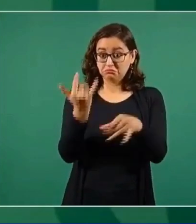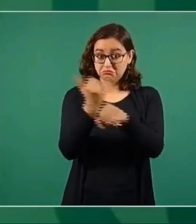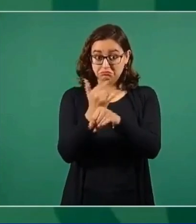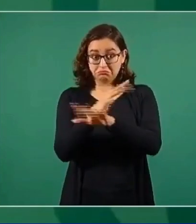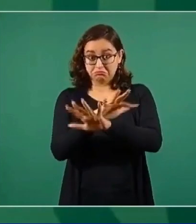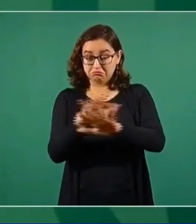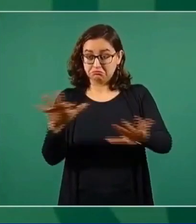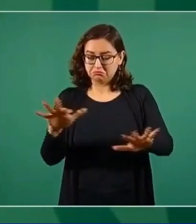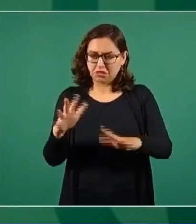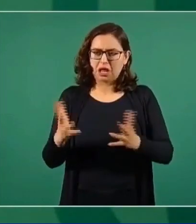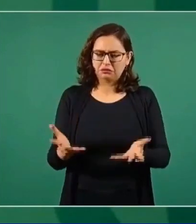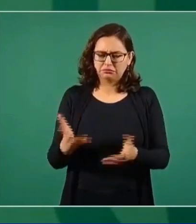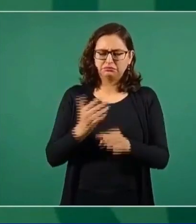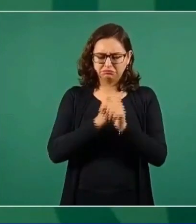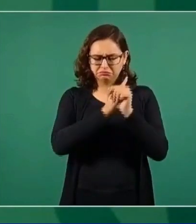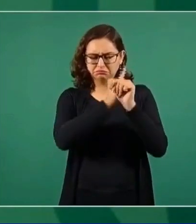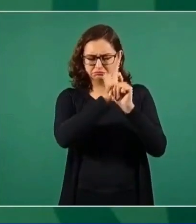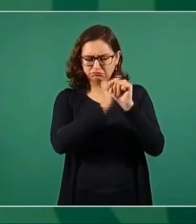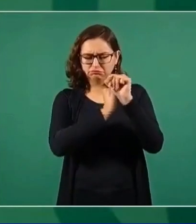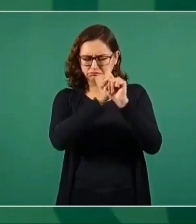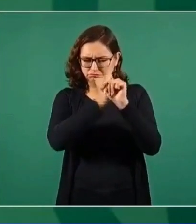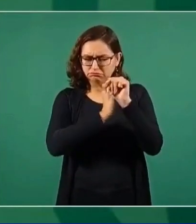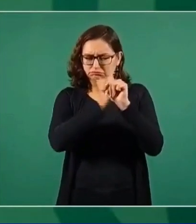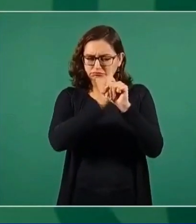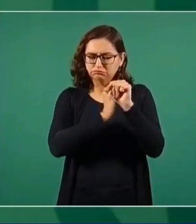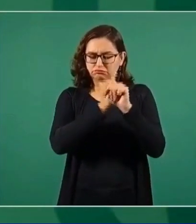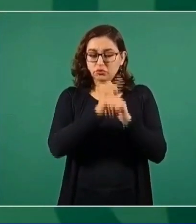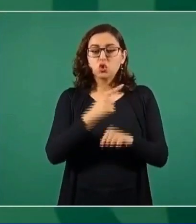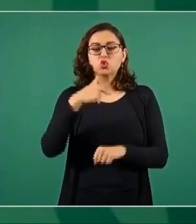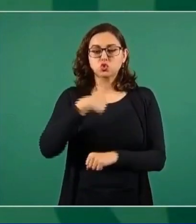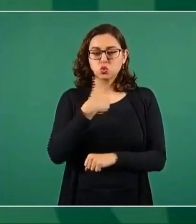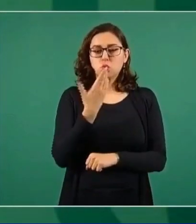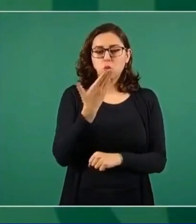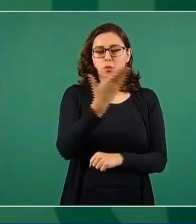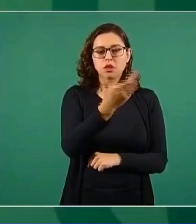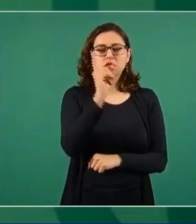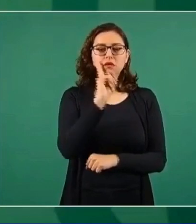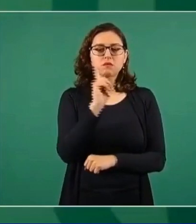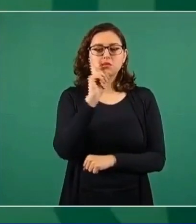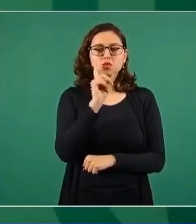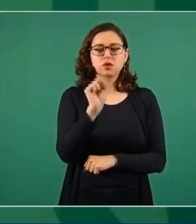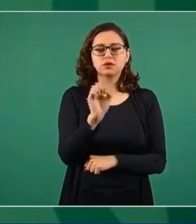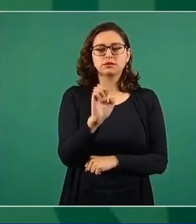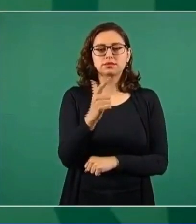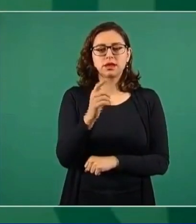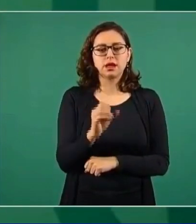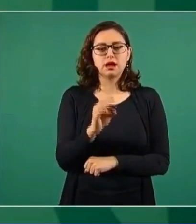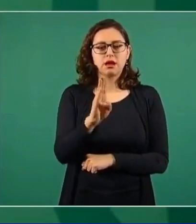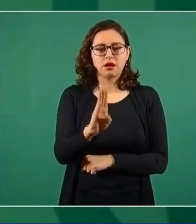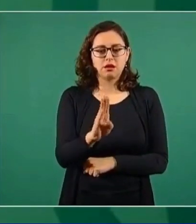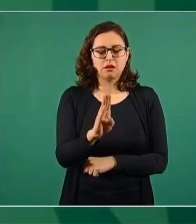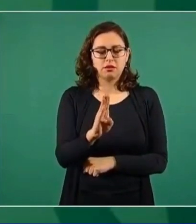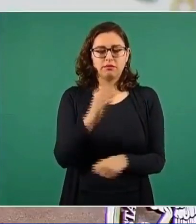todas maneras le voy a pedir a la secretaria de Gobernación que ella